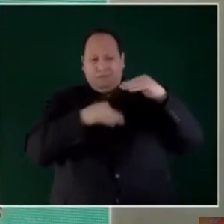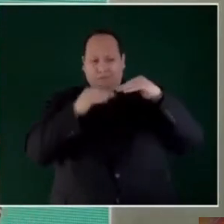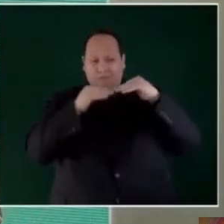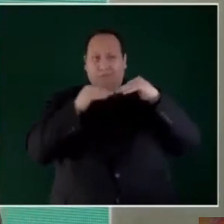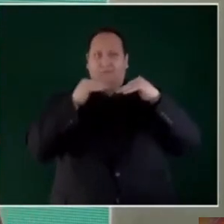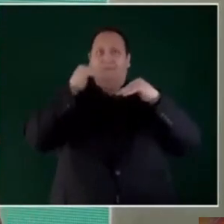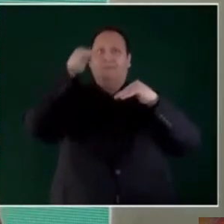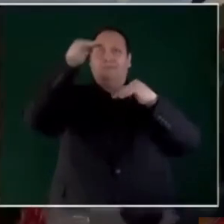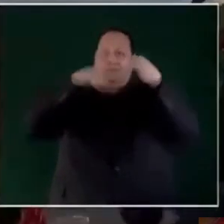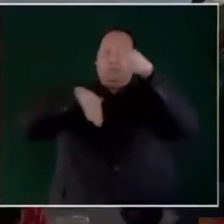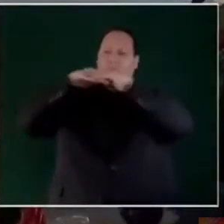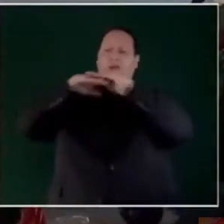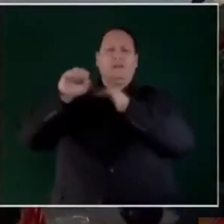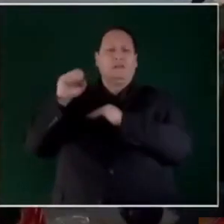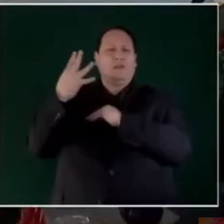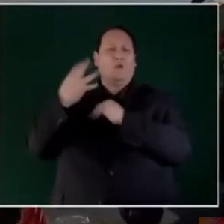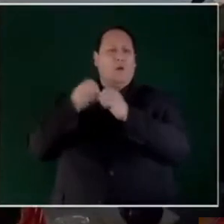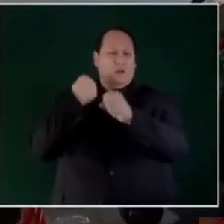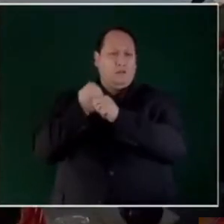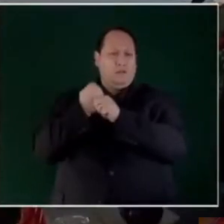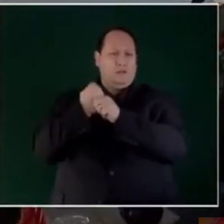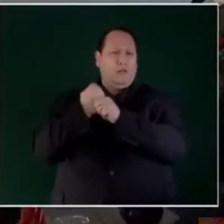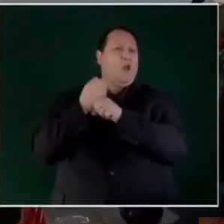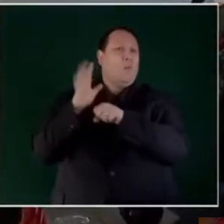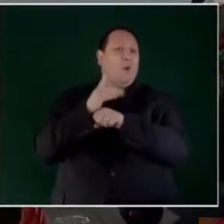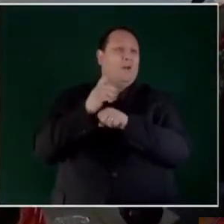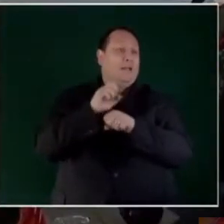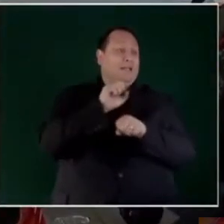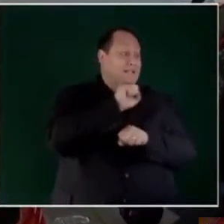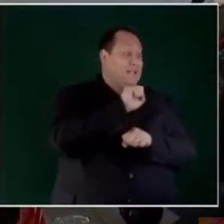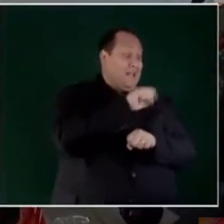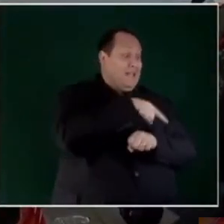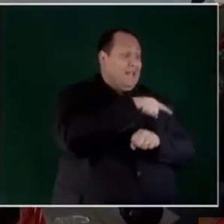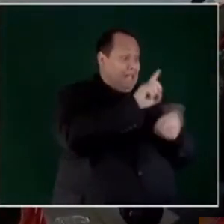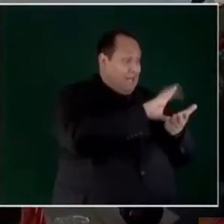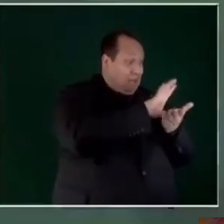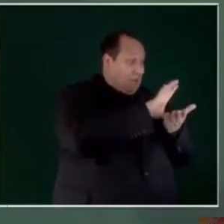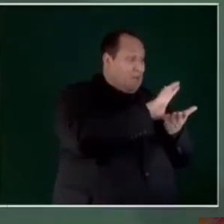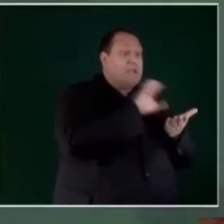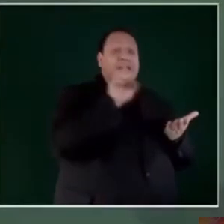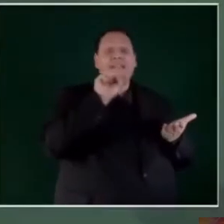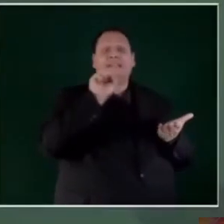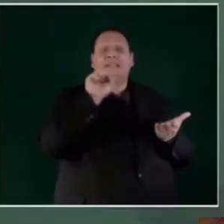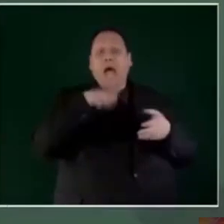porque ya a partir de los 65 inicia la pensión de adulto mayor.